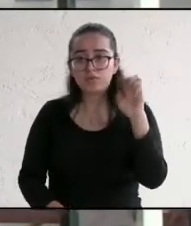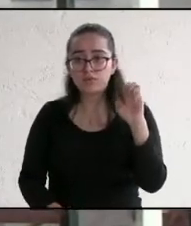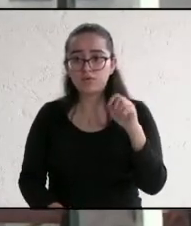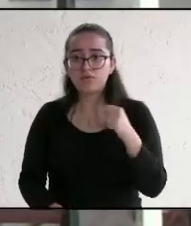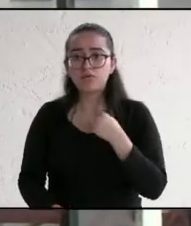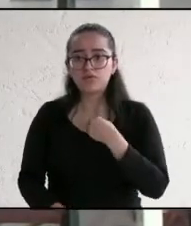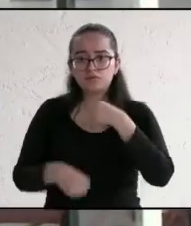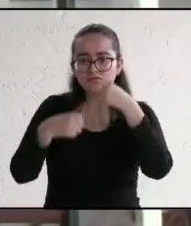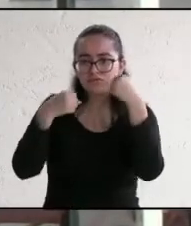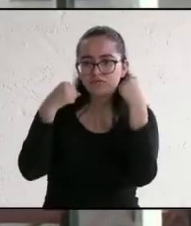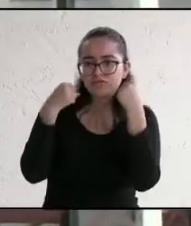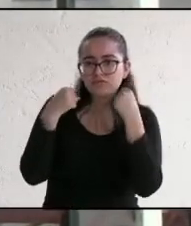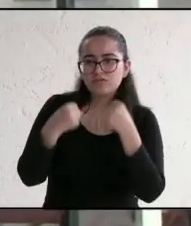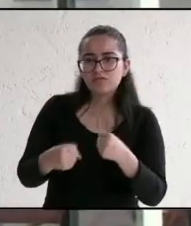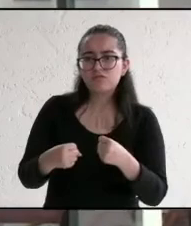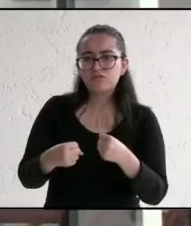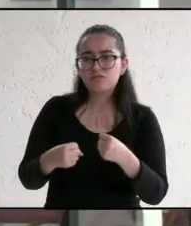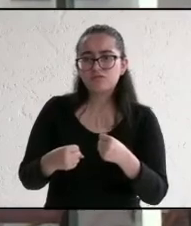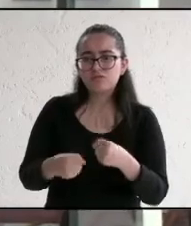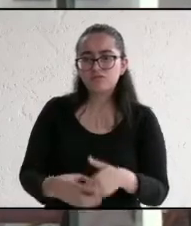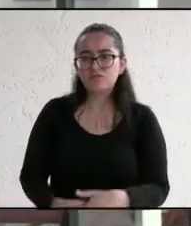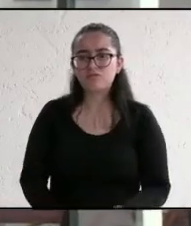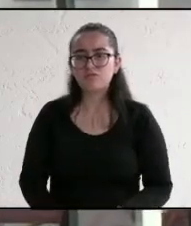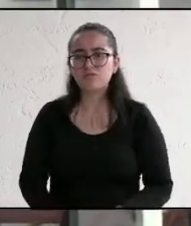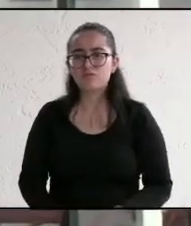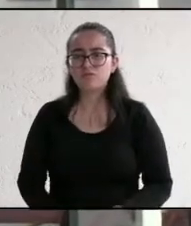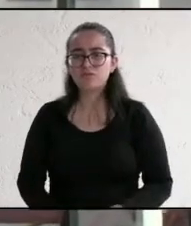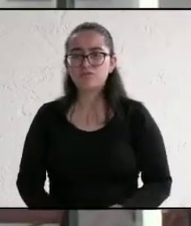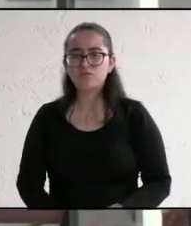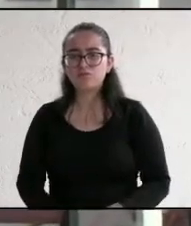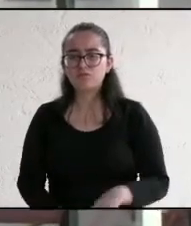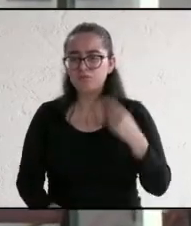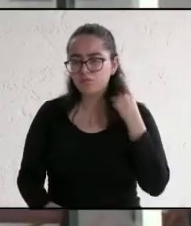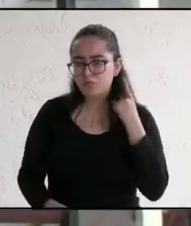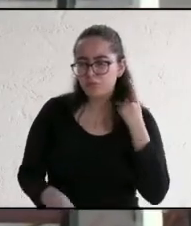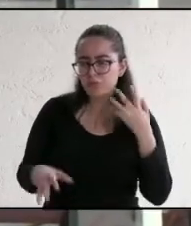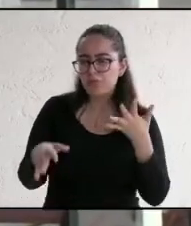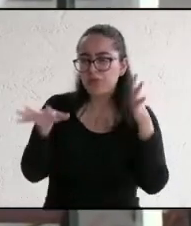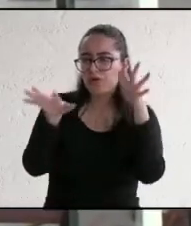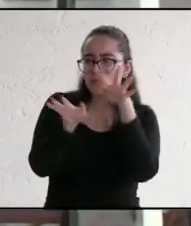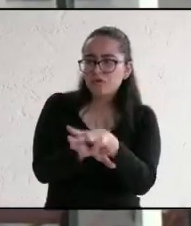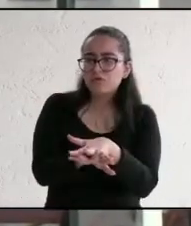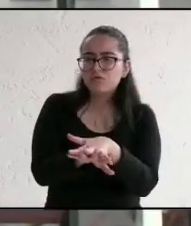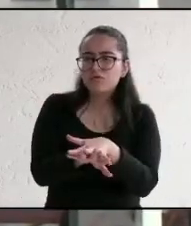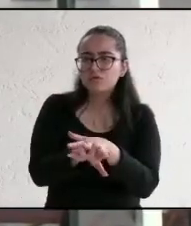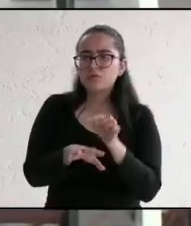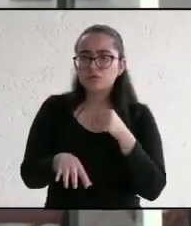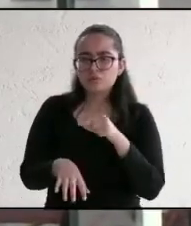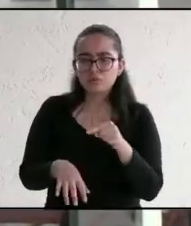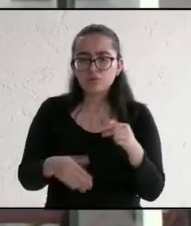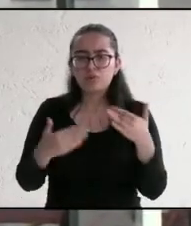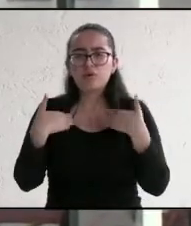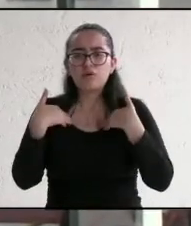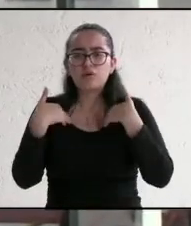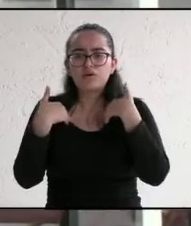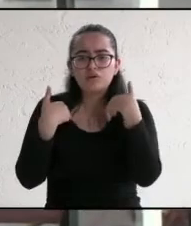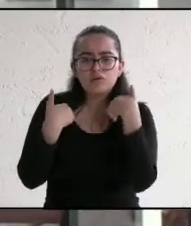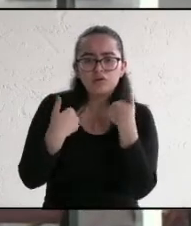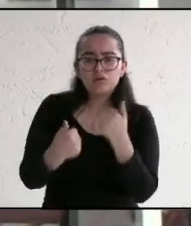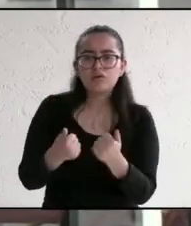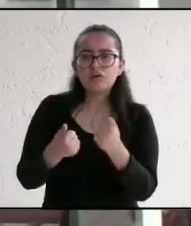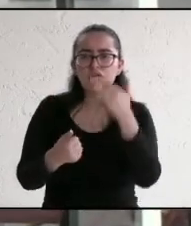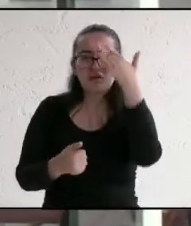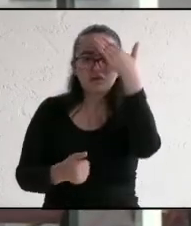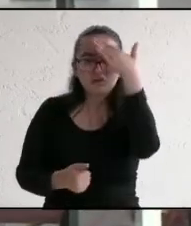Estoy seguro que si nosotros implementamos políticas de inclusión vamos a entender y vamos a saber que